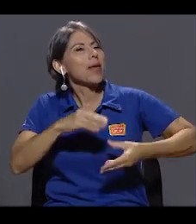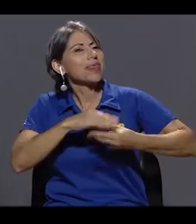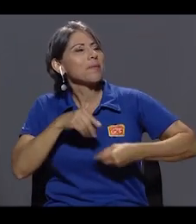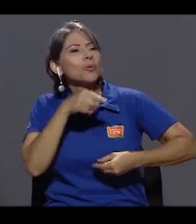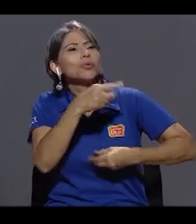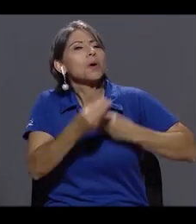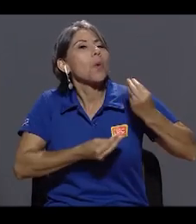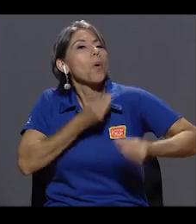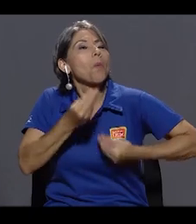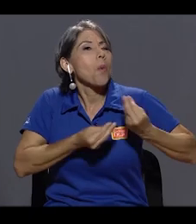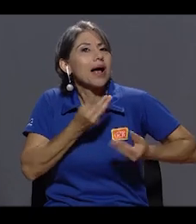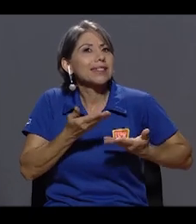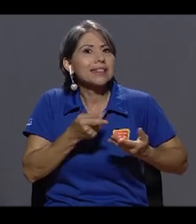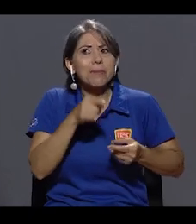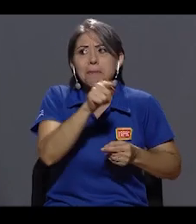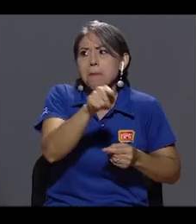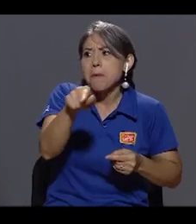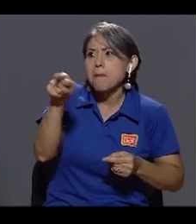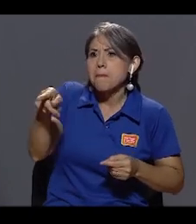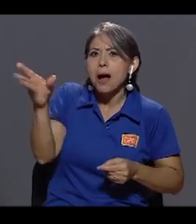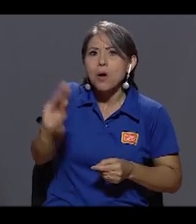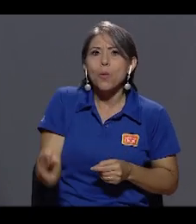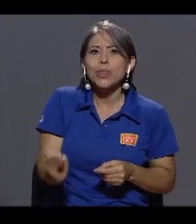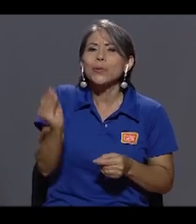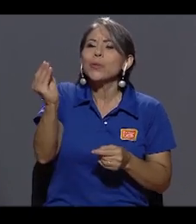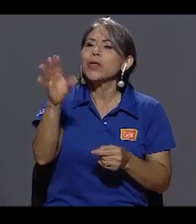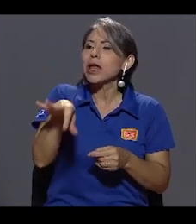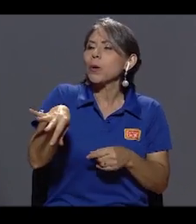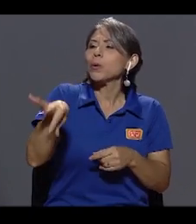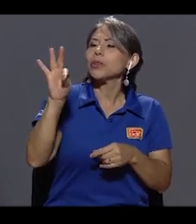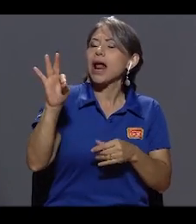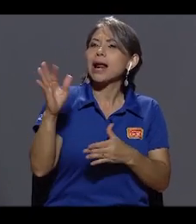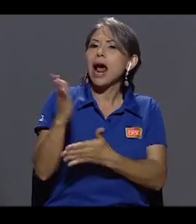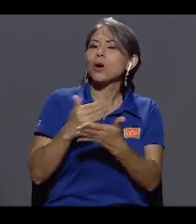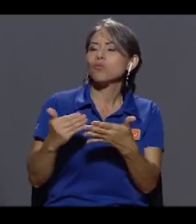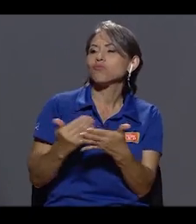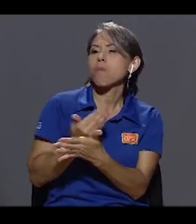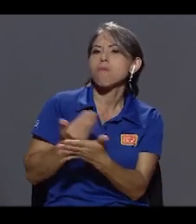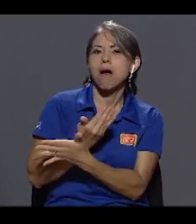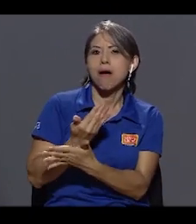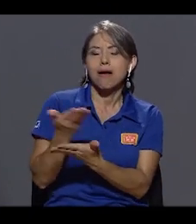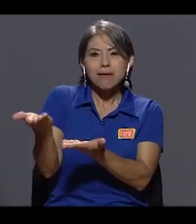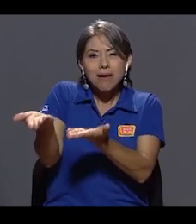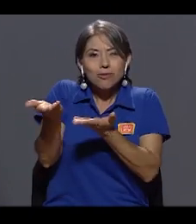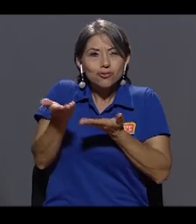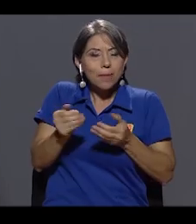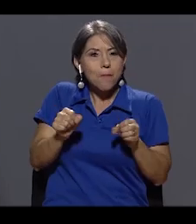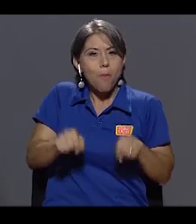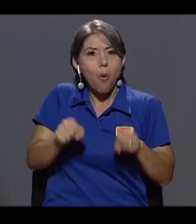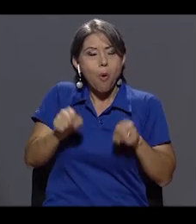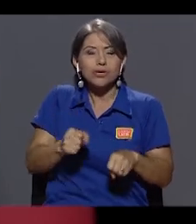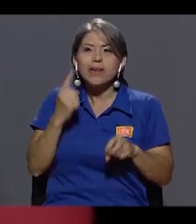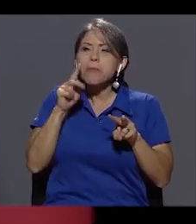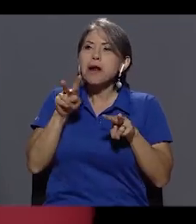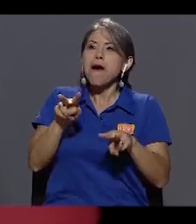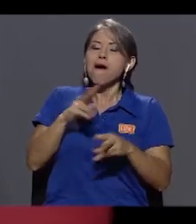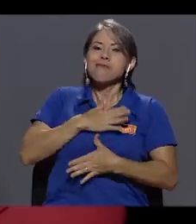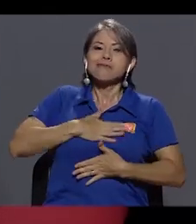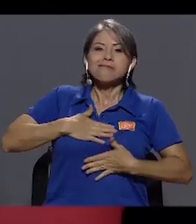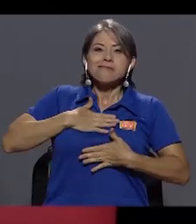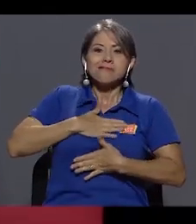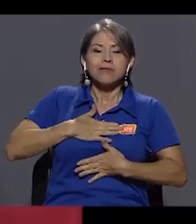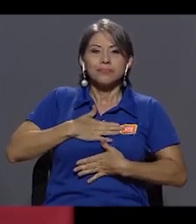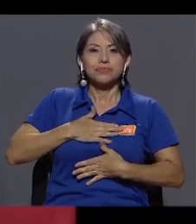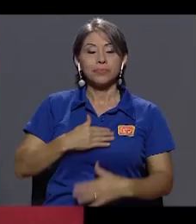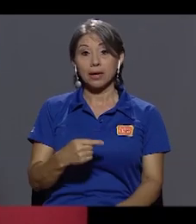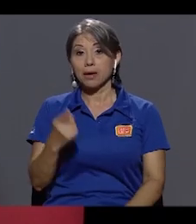encontrar en esa juventud un colágeno rebosante que nos dé la posibilidad de entretenernos? Vieras